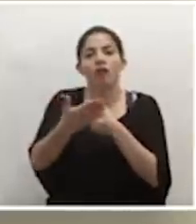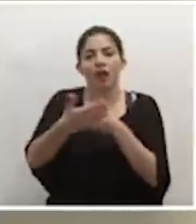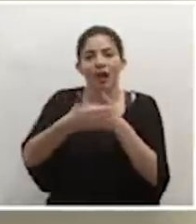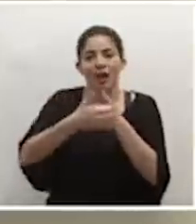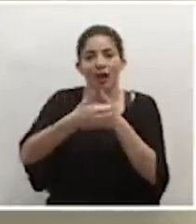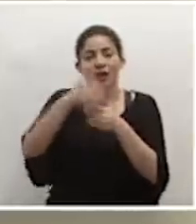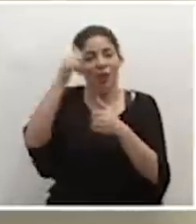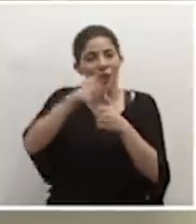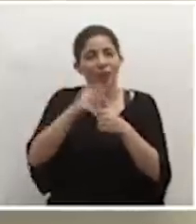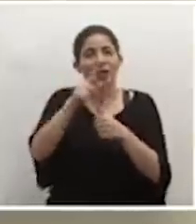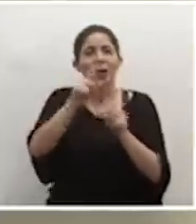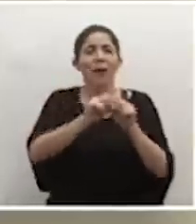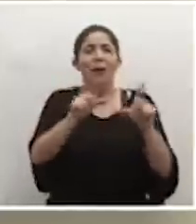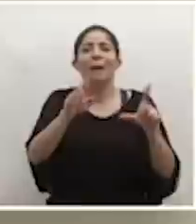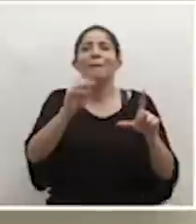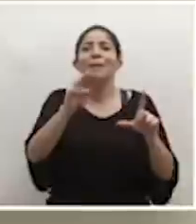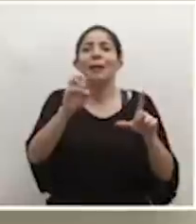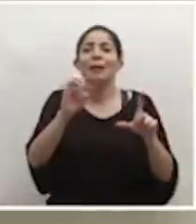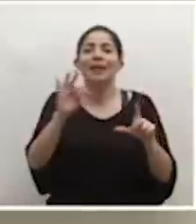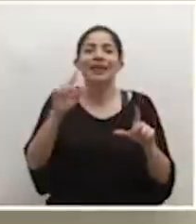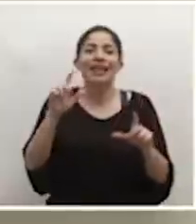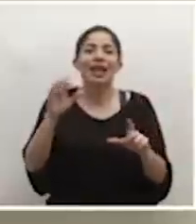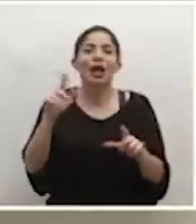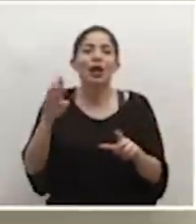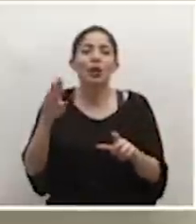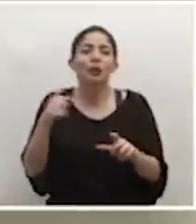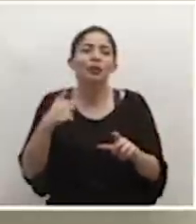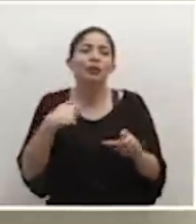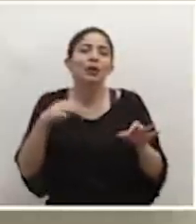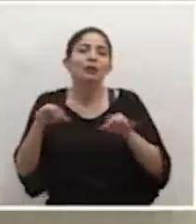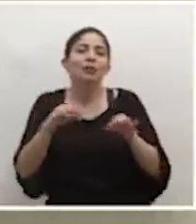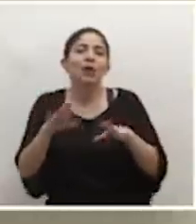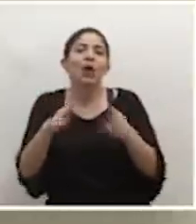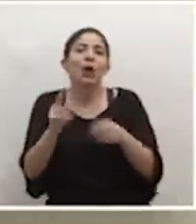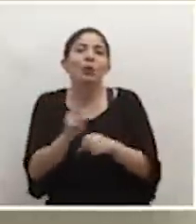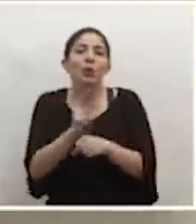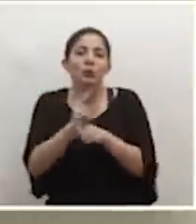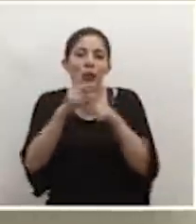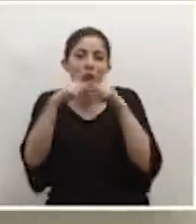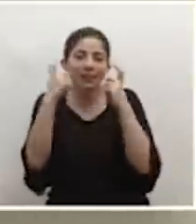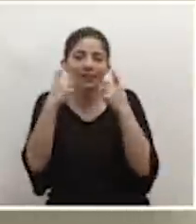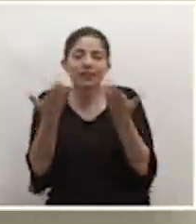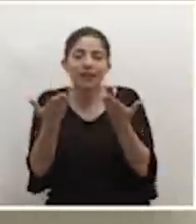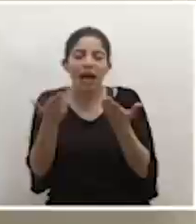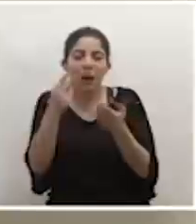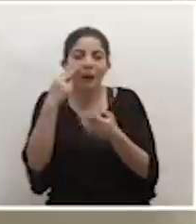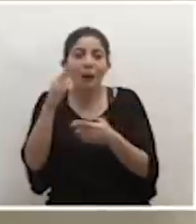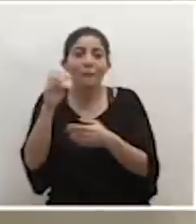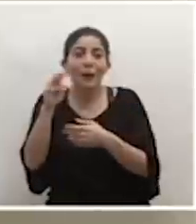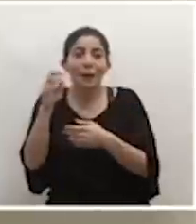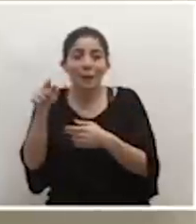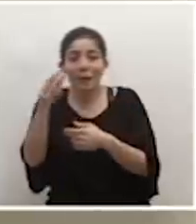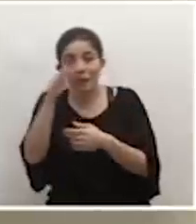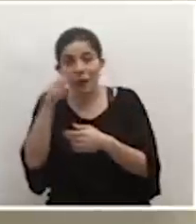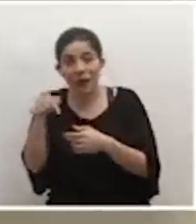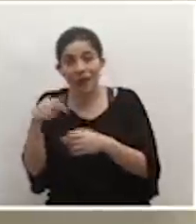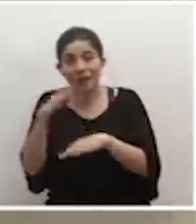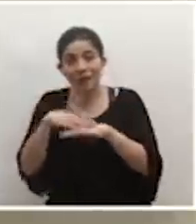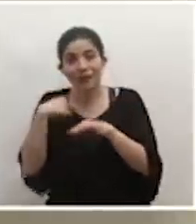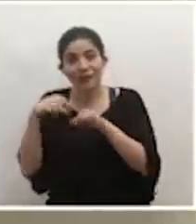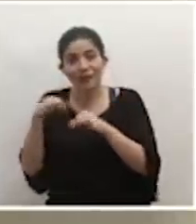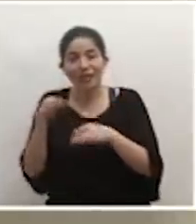incluso me sacaron un meme de Teleclub, yo explicando aquí cómo se usaban las mascarillas. Bueno, justamente en esa línea de